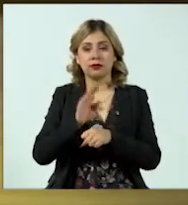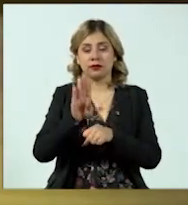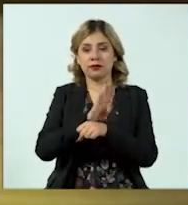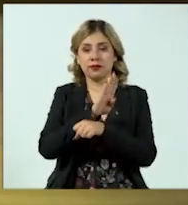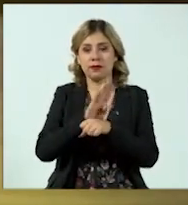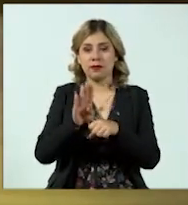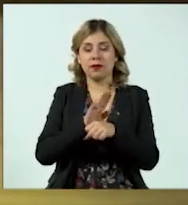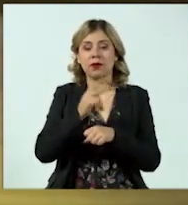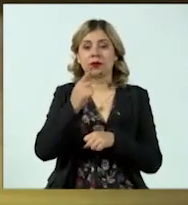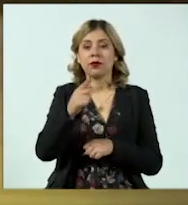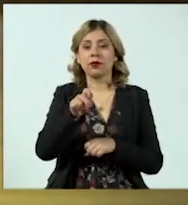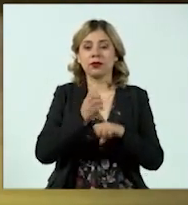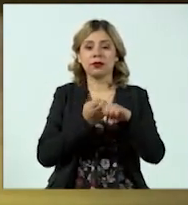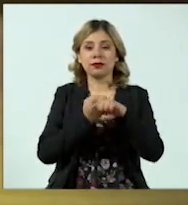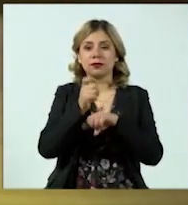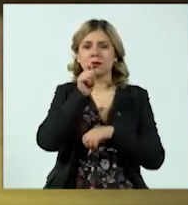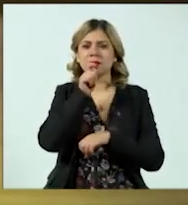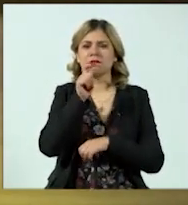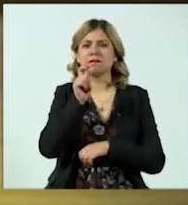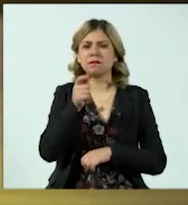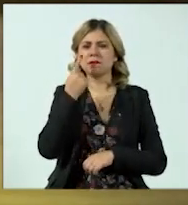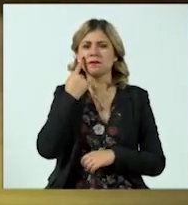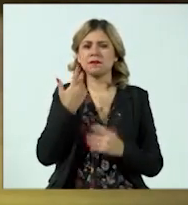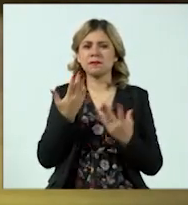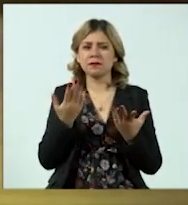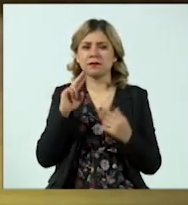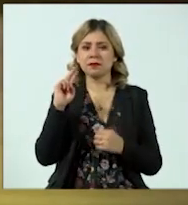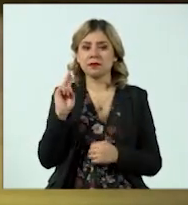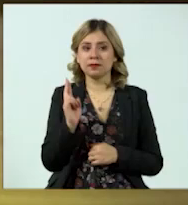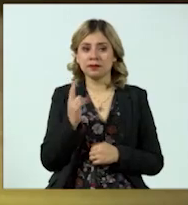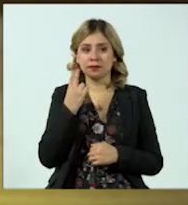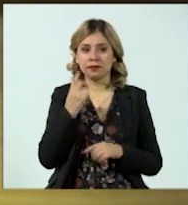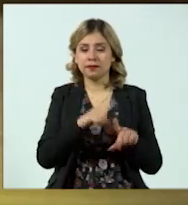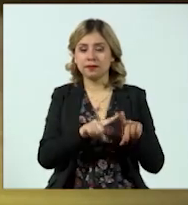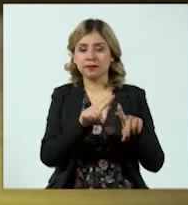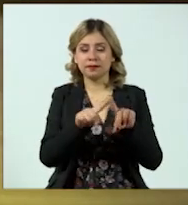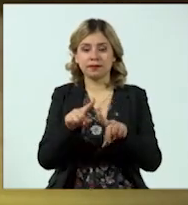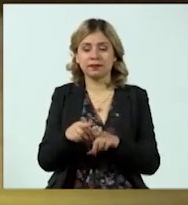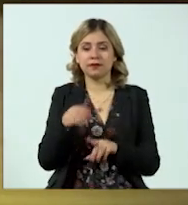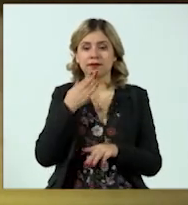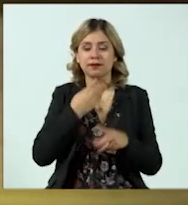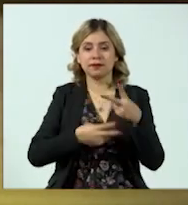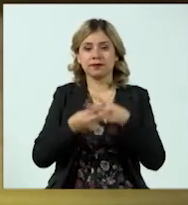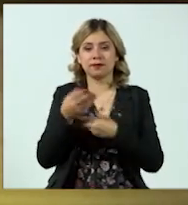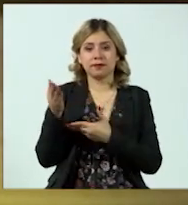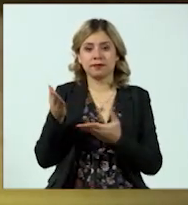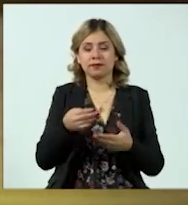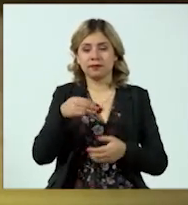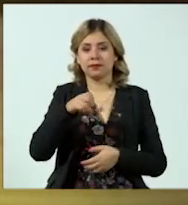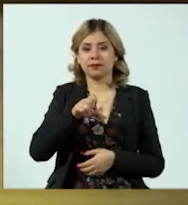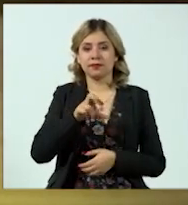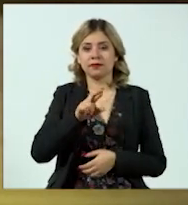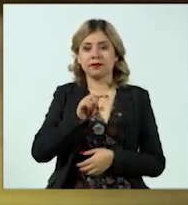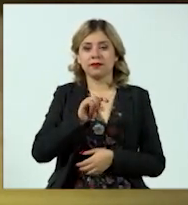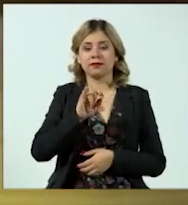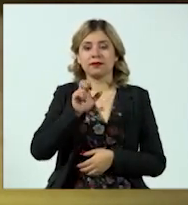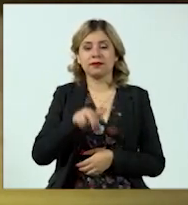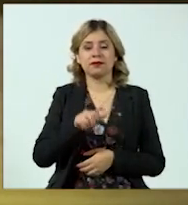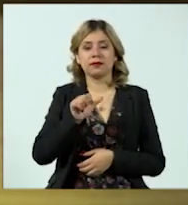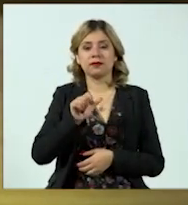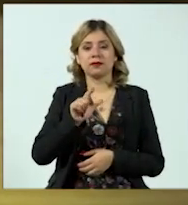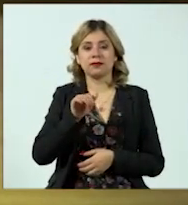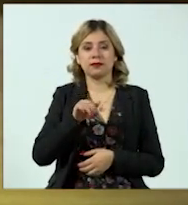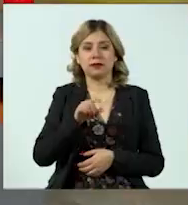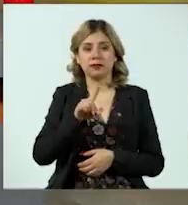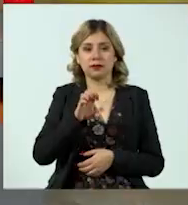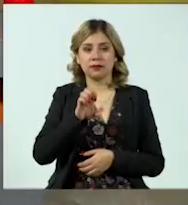aquí en Jalisco. ¿De qué se trata? ¿En qué universidades pueden participar y demás? Recibimos en nuestro estudio a Martín Almades, director de profesiones del